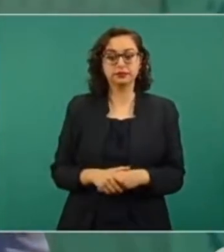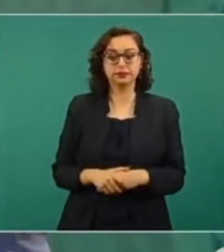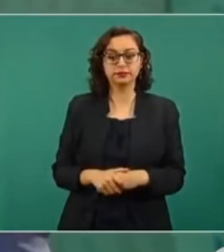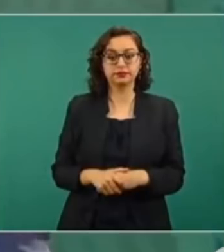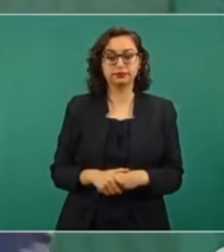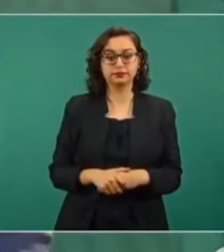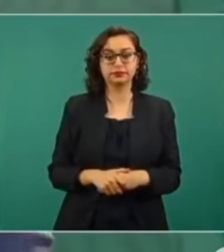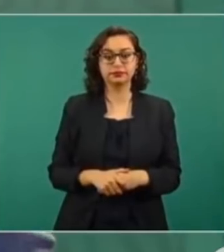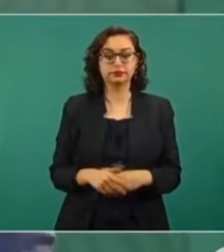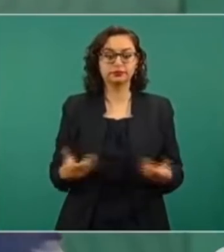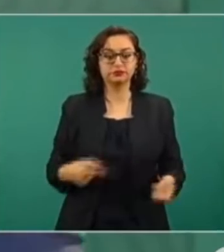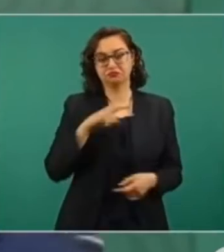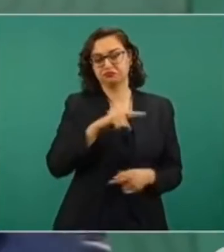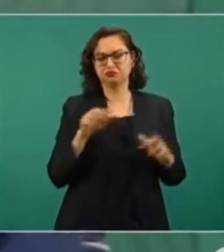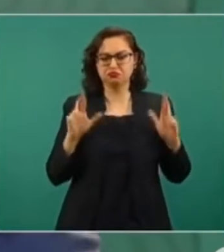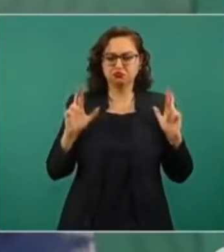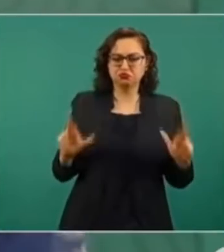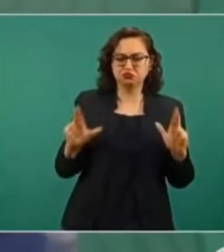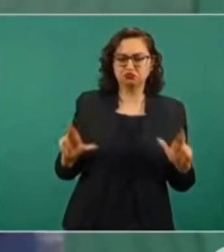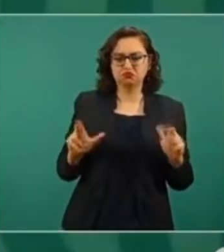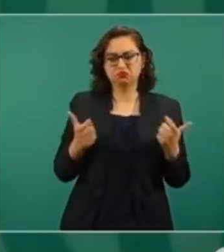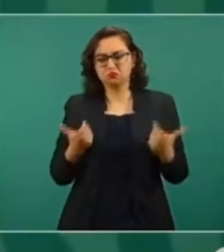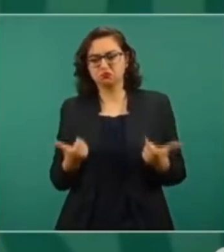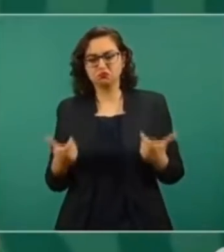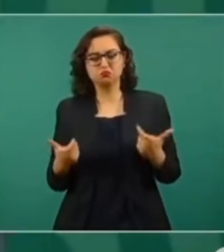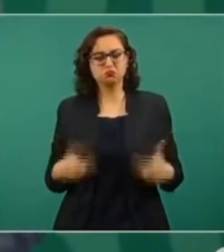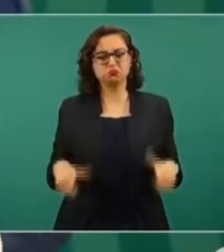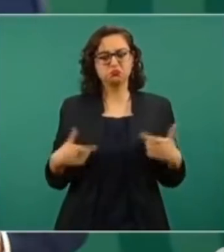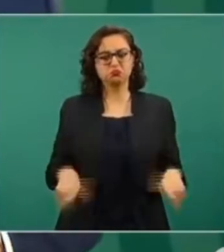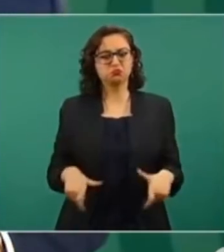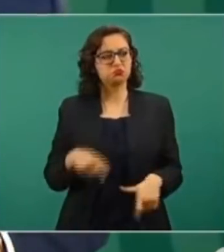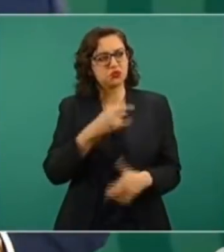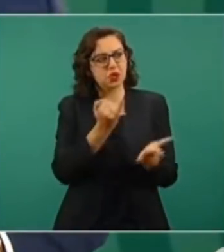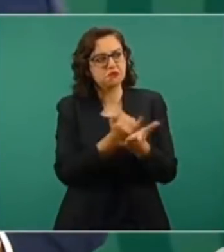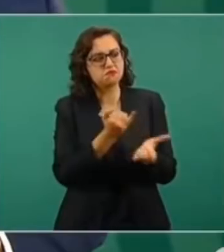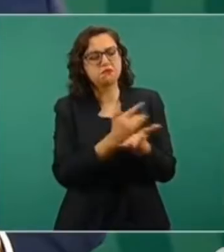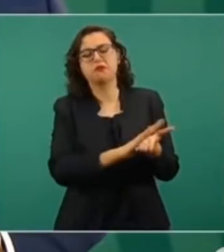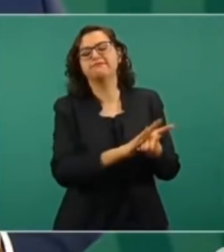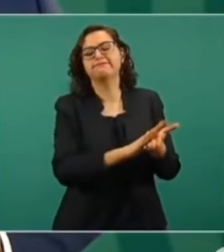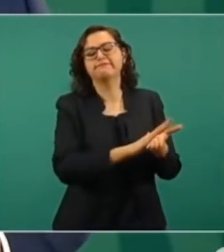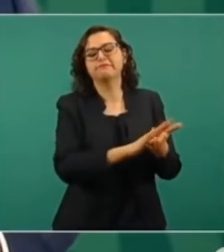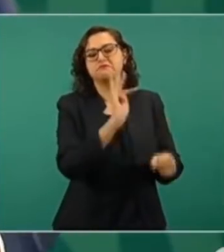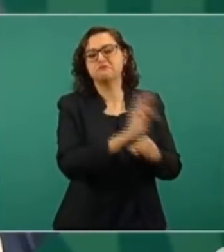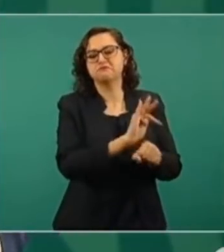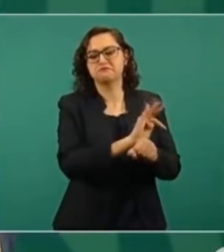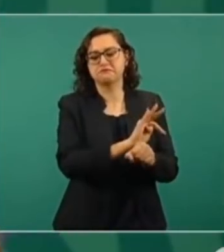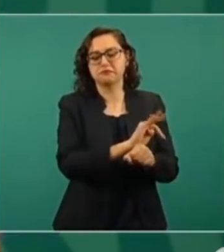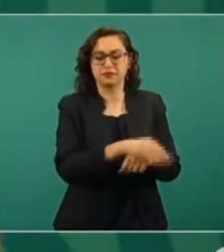Pero a los de arriba se les condonaban los impuestos. Pero estoy hablando